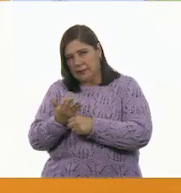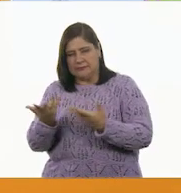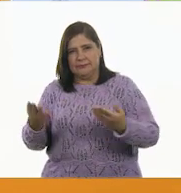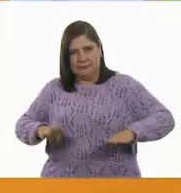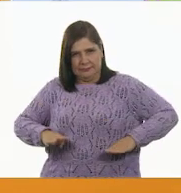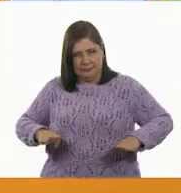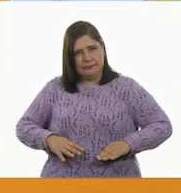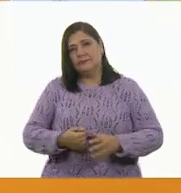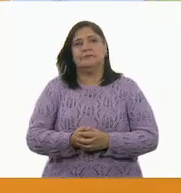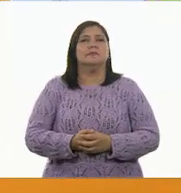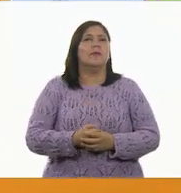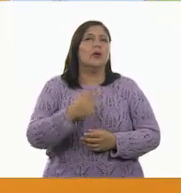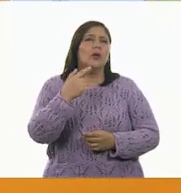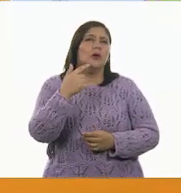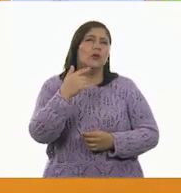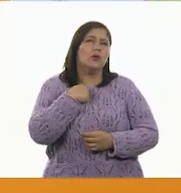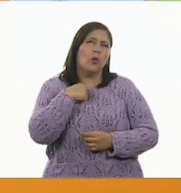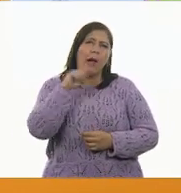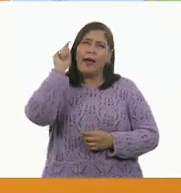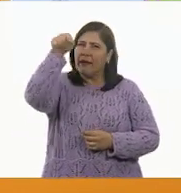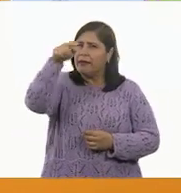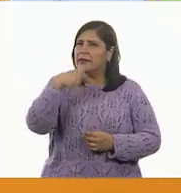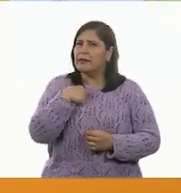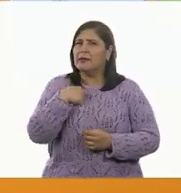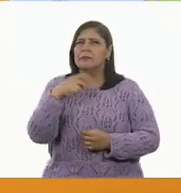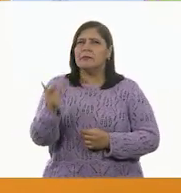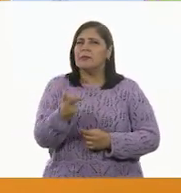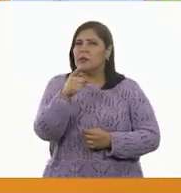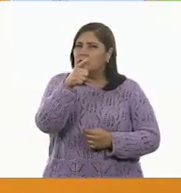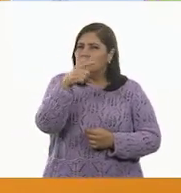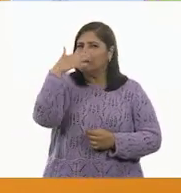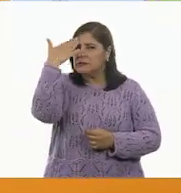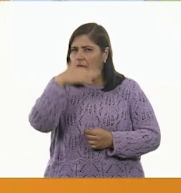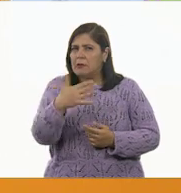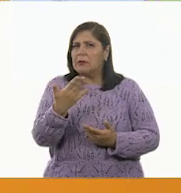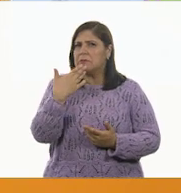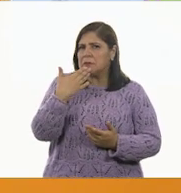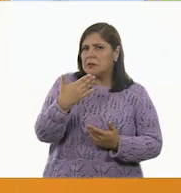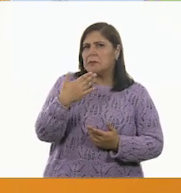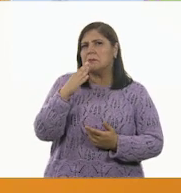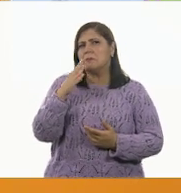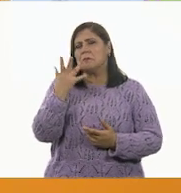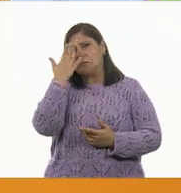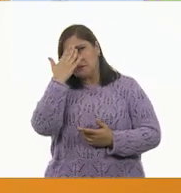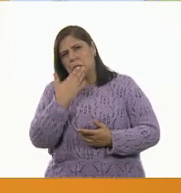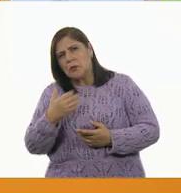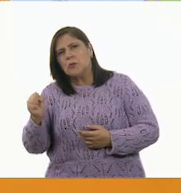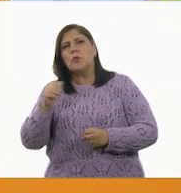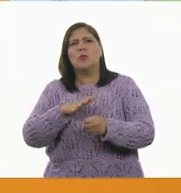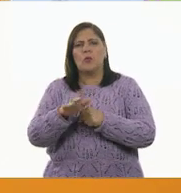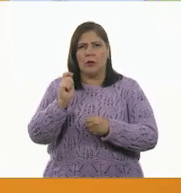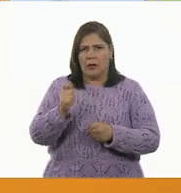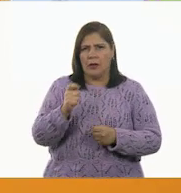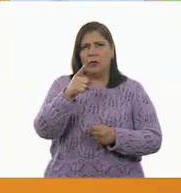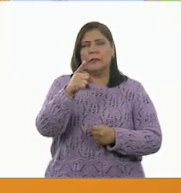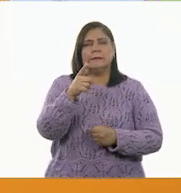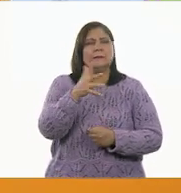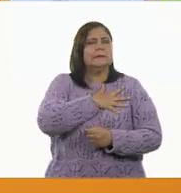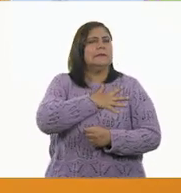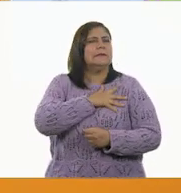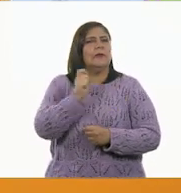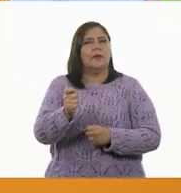¿ustedes por allá les comentaba si sabían que eran buenos o buenas para cualquier cosa? ¿Qué es lo que más les apasiona?